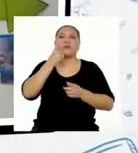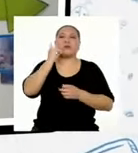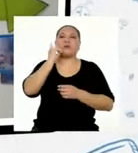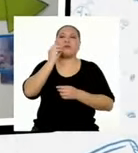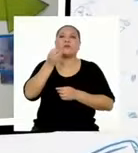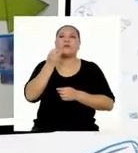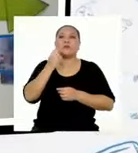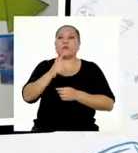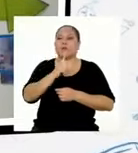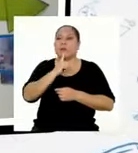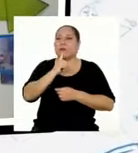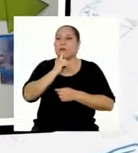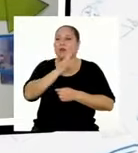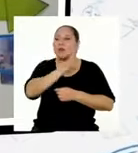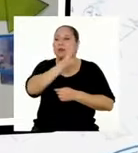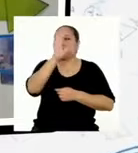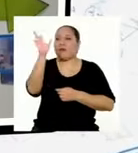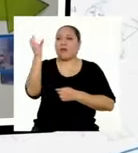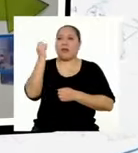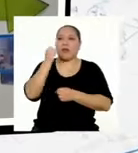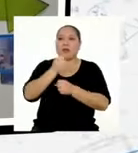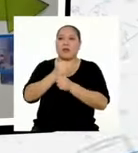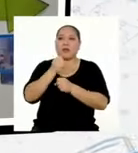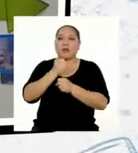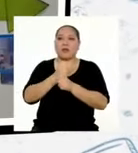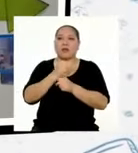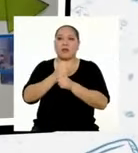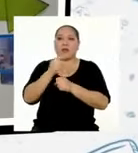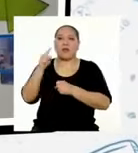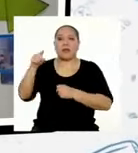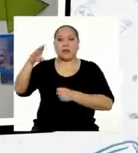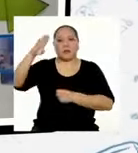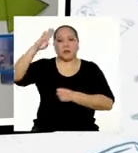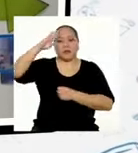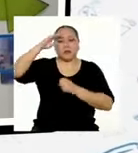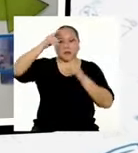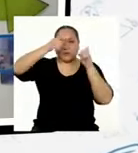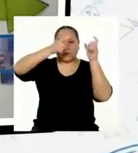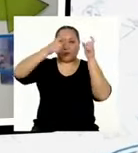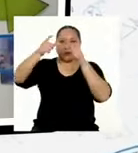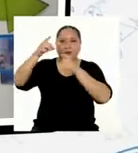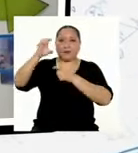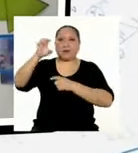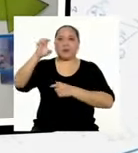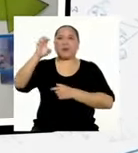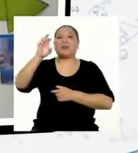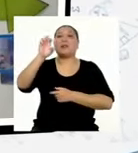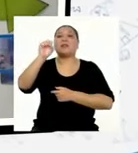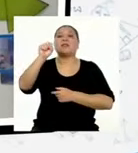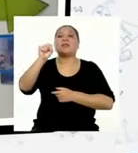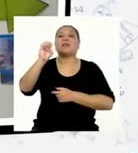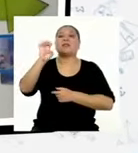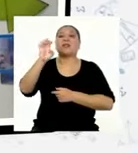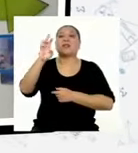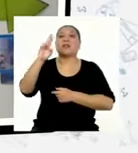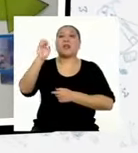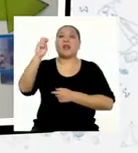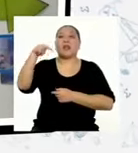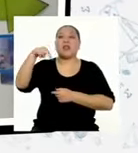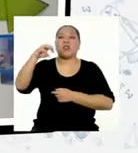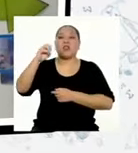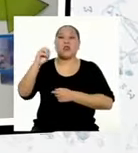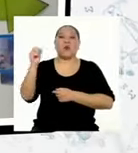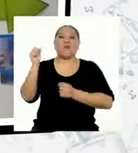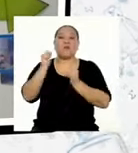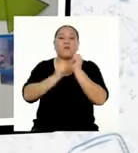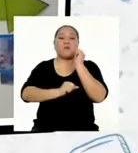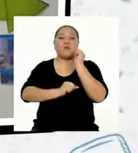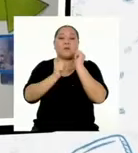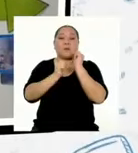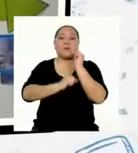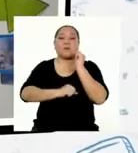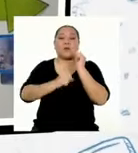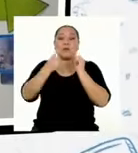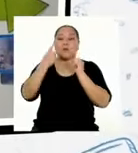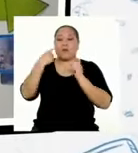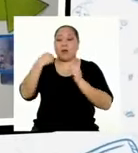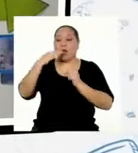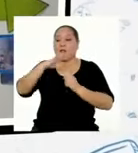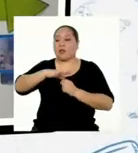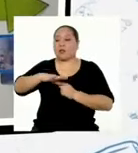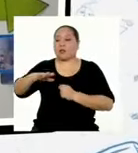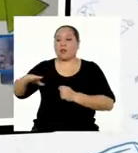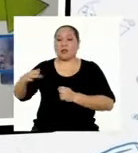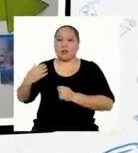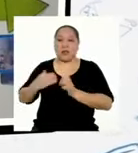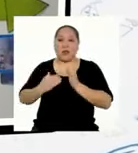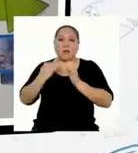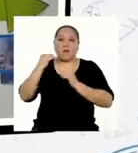Porque papá se va a trabajar. Él es sereno. Mis hermanos se levantan, toman desayuno y van a ver sus clases virtuales